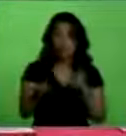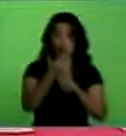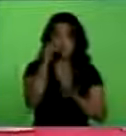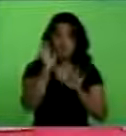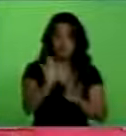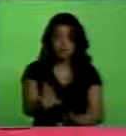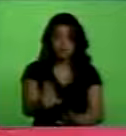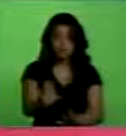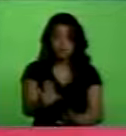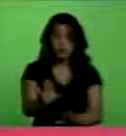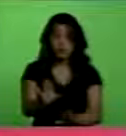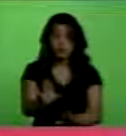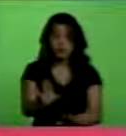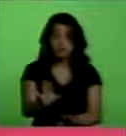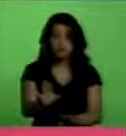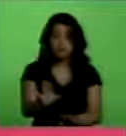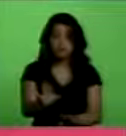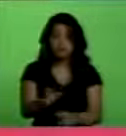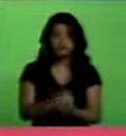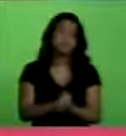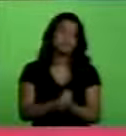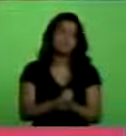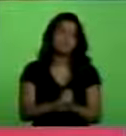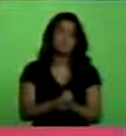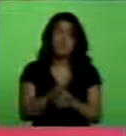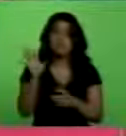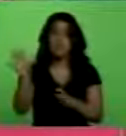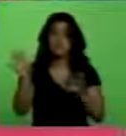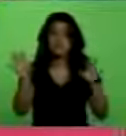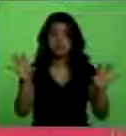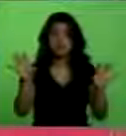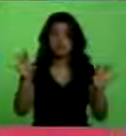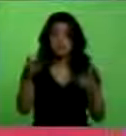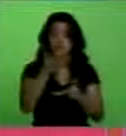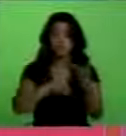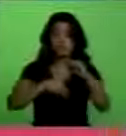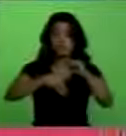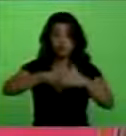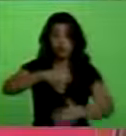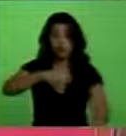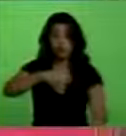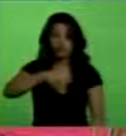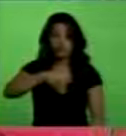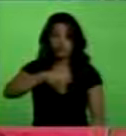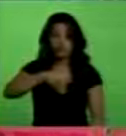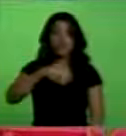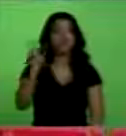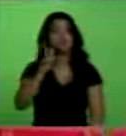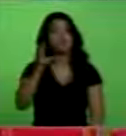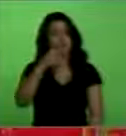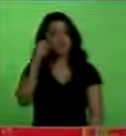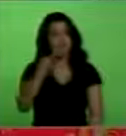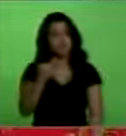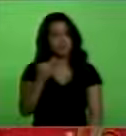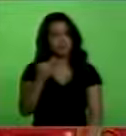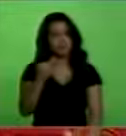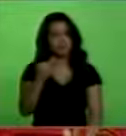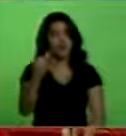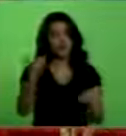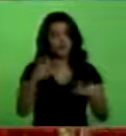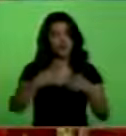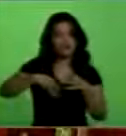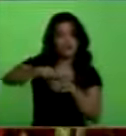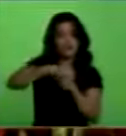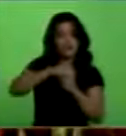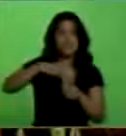todo eso, entre los países conformados Mercosur, Venezuela ahora, miembro